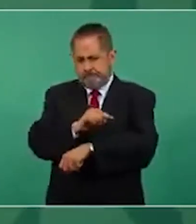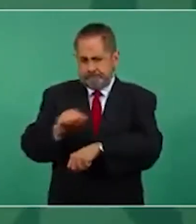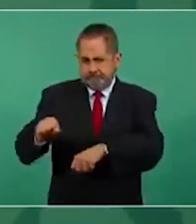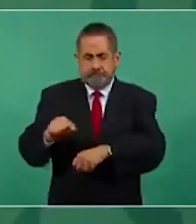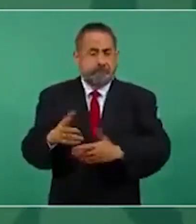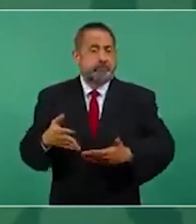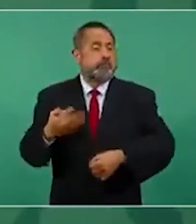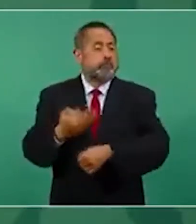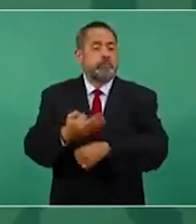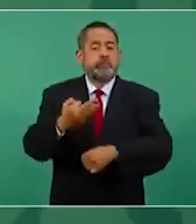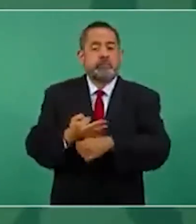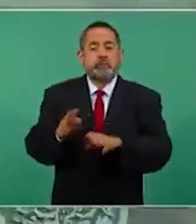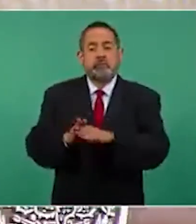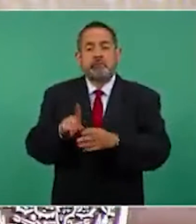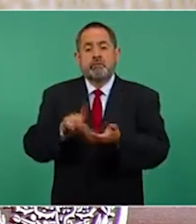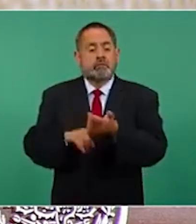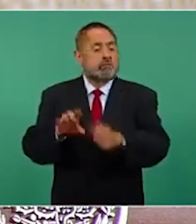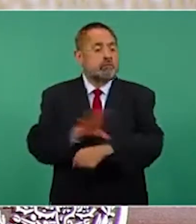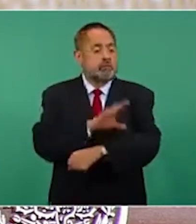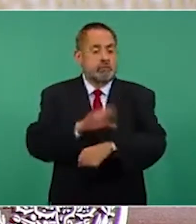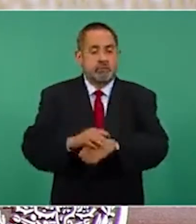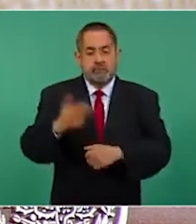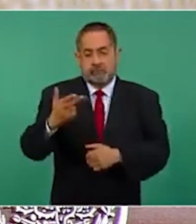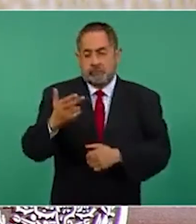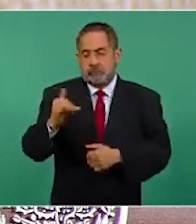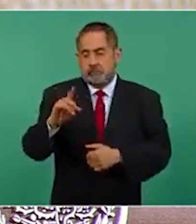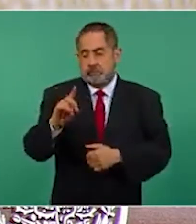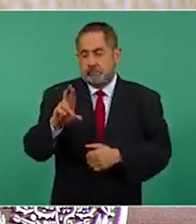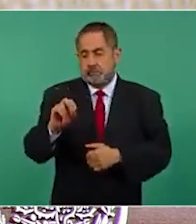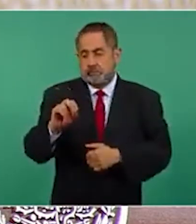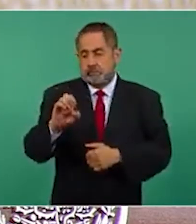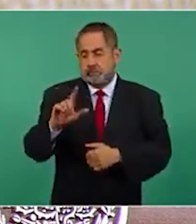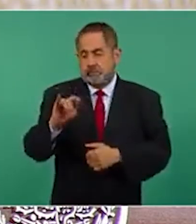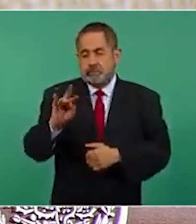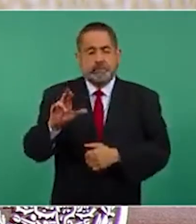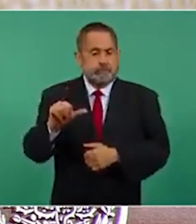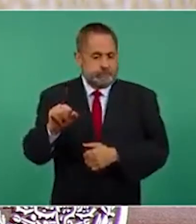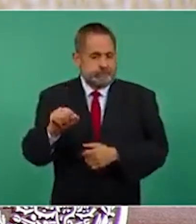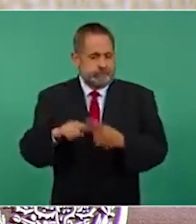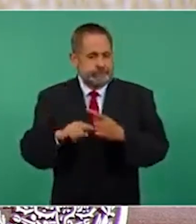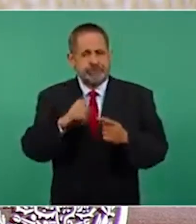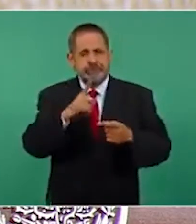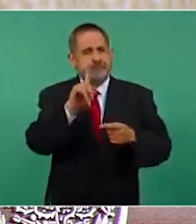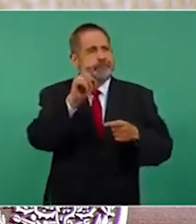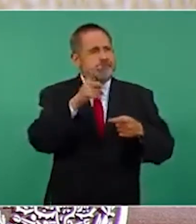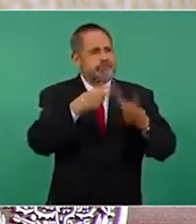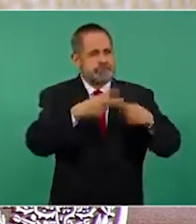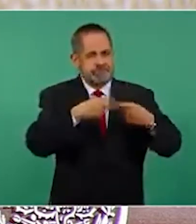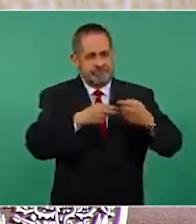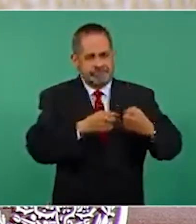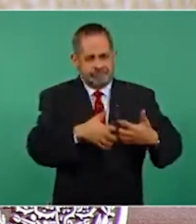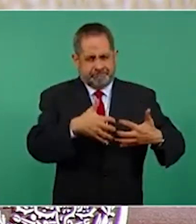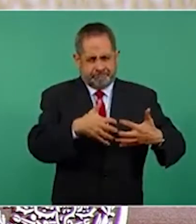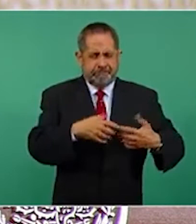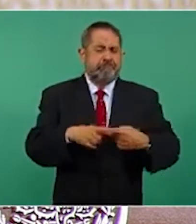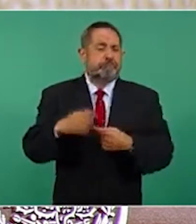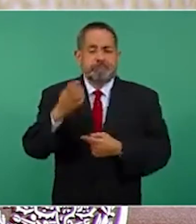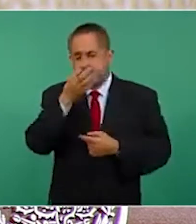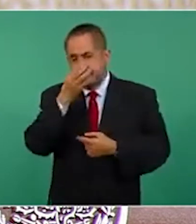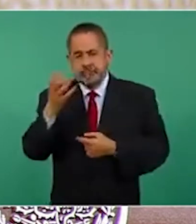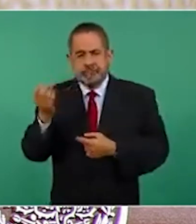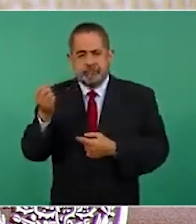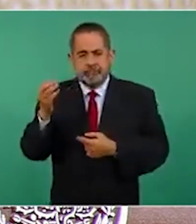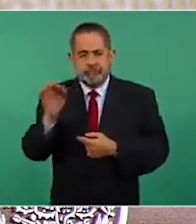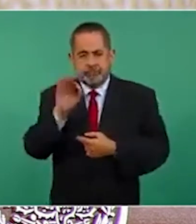generación de electricidad a través de hidroeléctricas es del 9 por ciento, sin embargo, la Comisión Federal de Electricidad